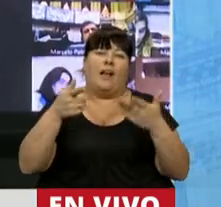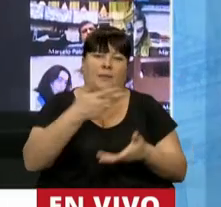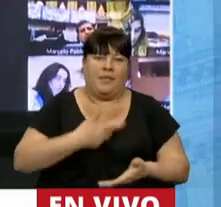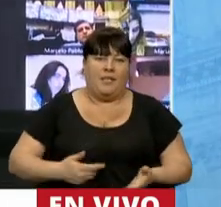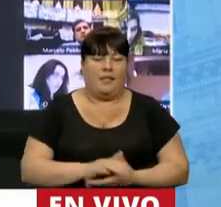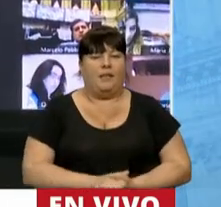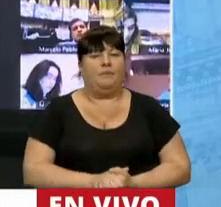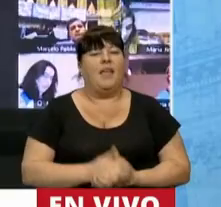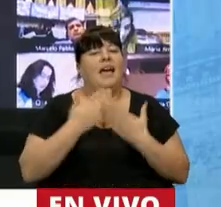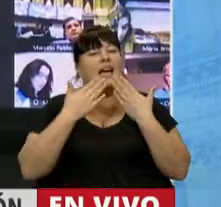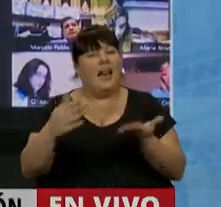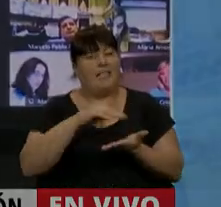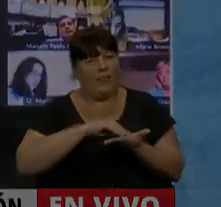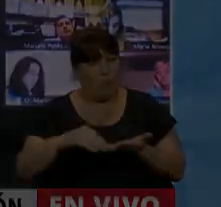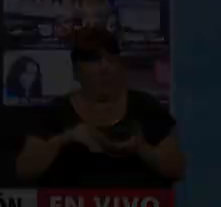señor Presidente. Gracias, diputado Wolf.